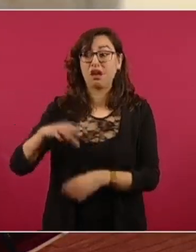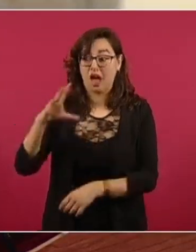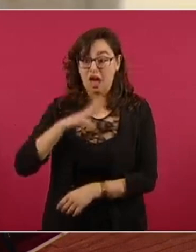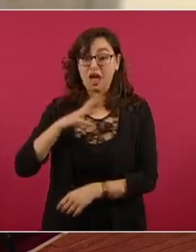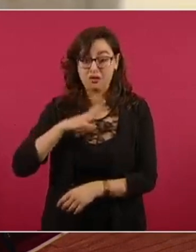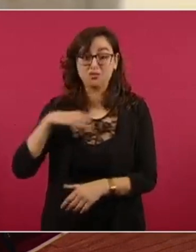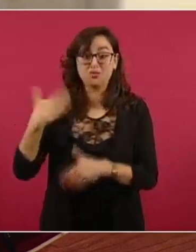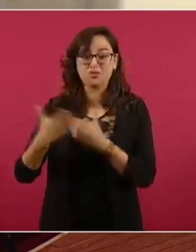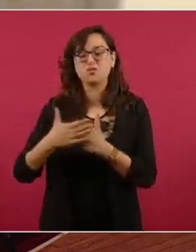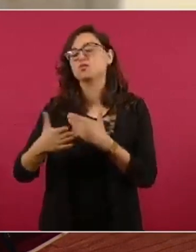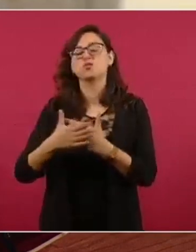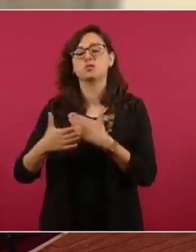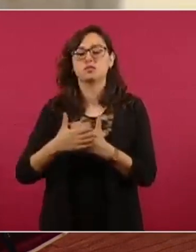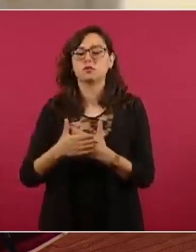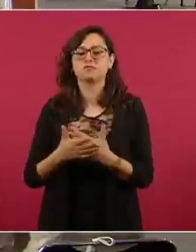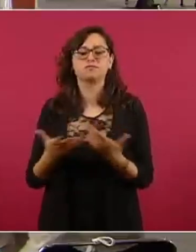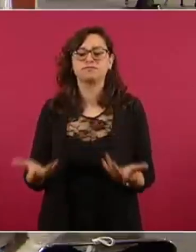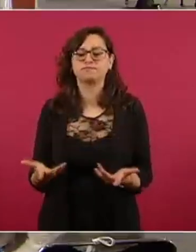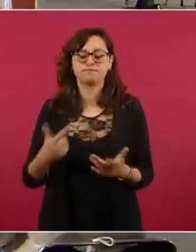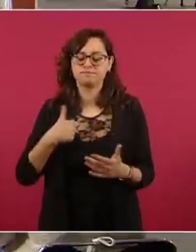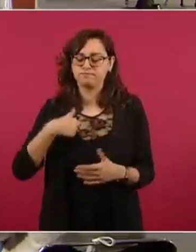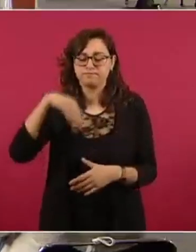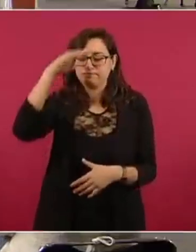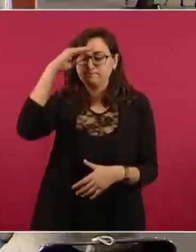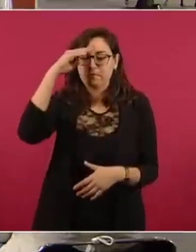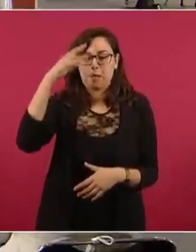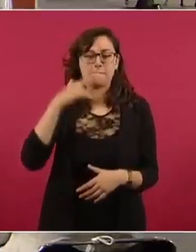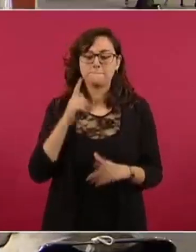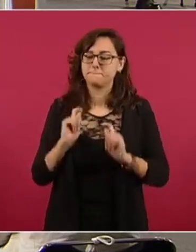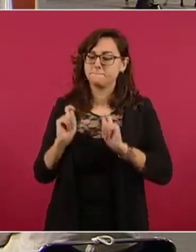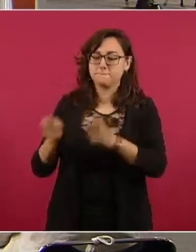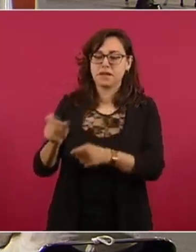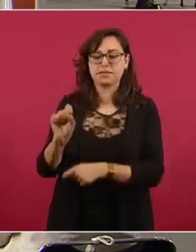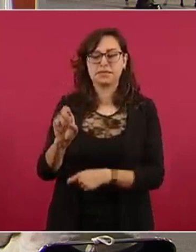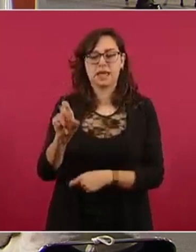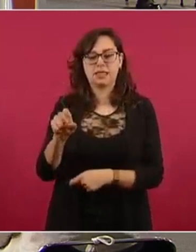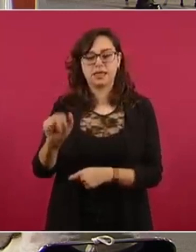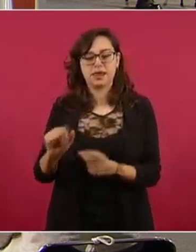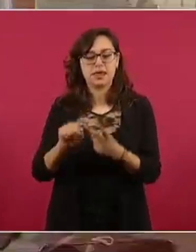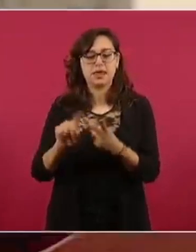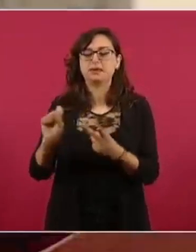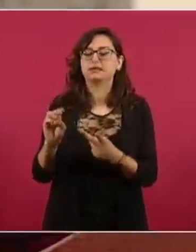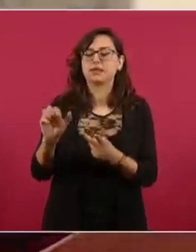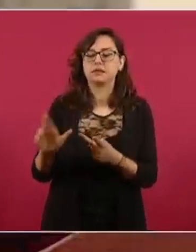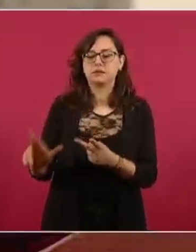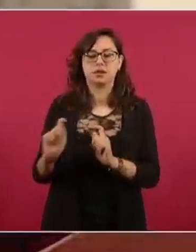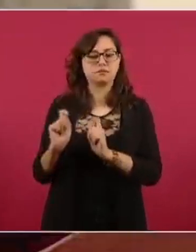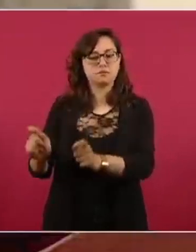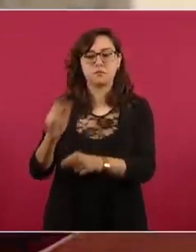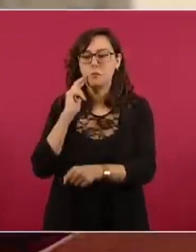todo lo maneje la Secretaría de la Defensa y la Secretaría de